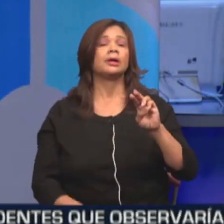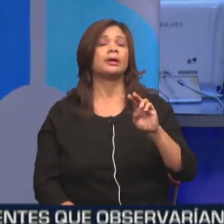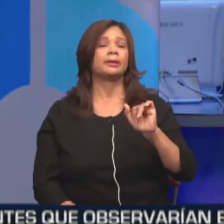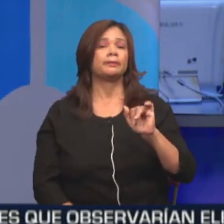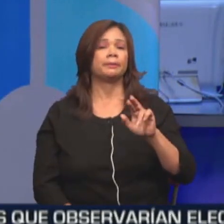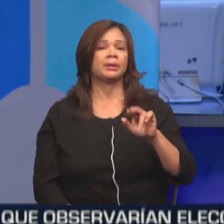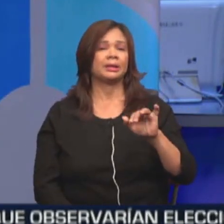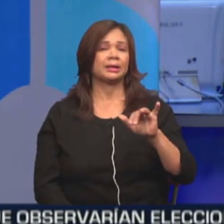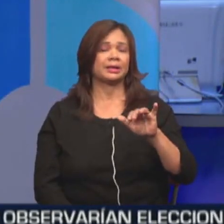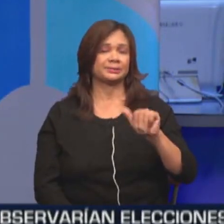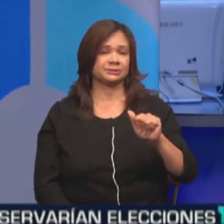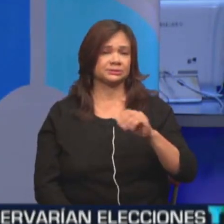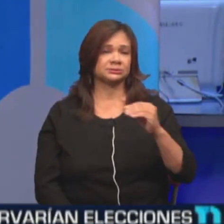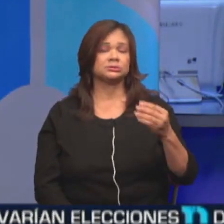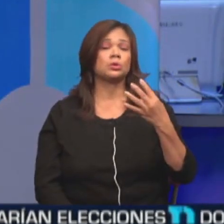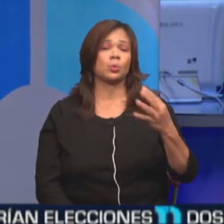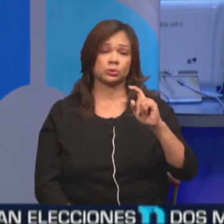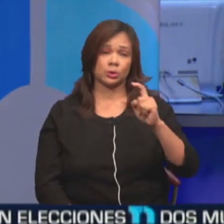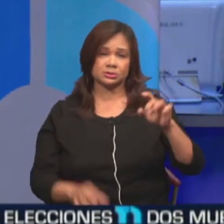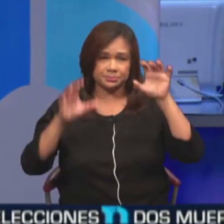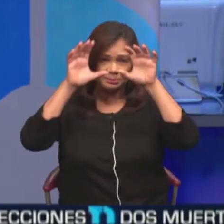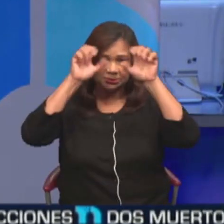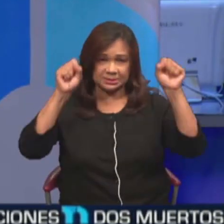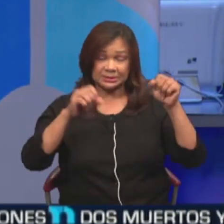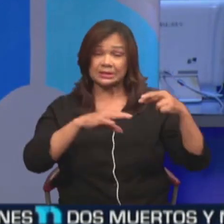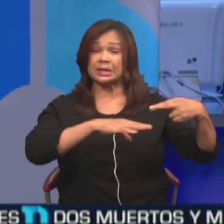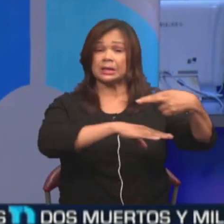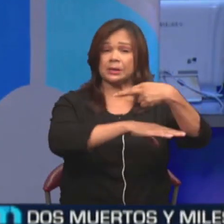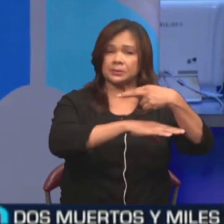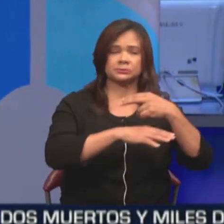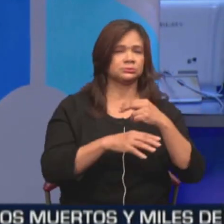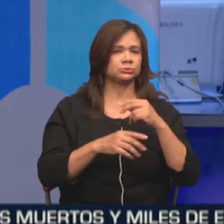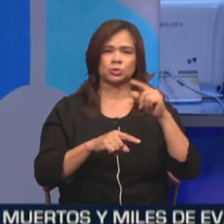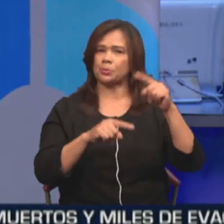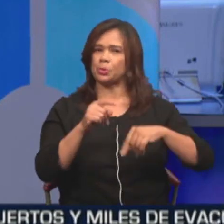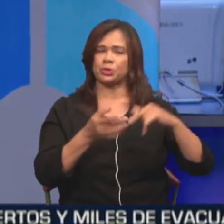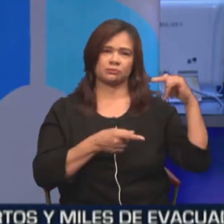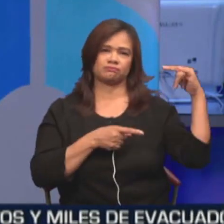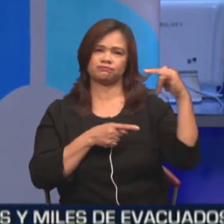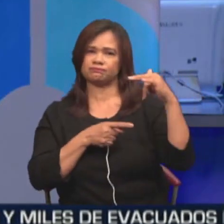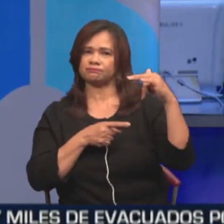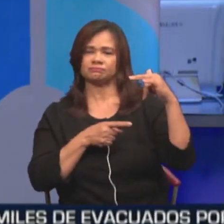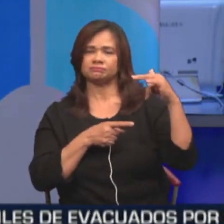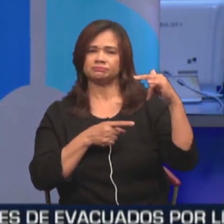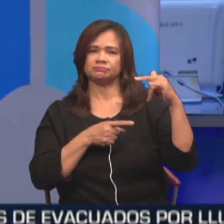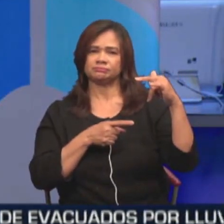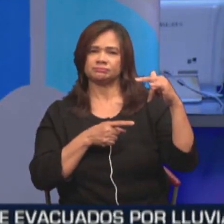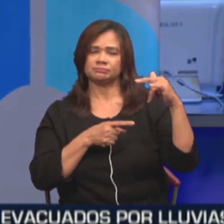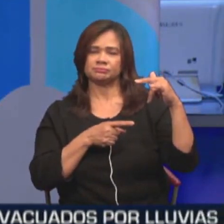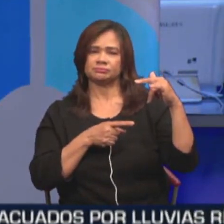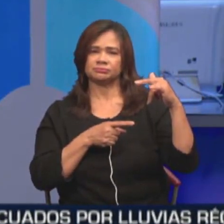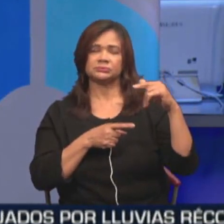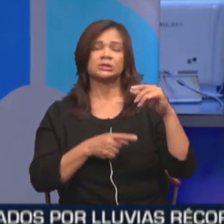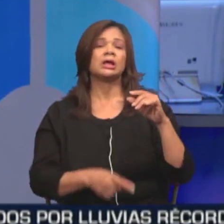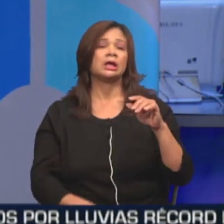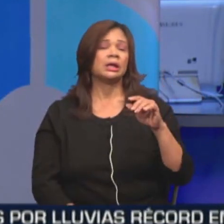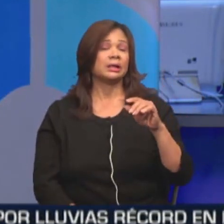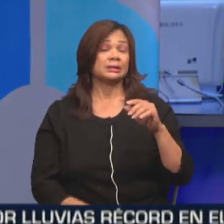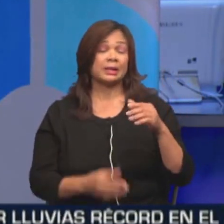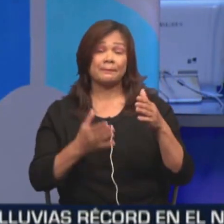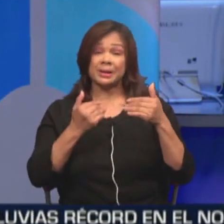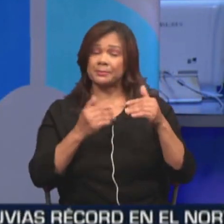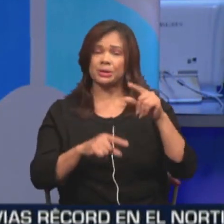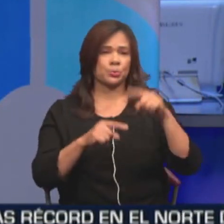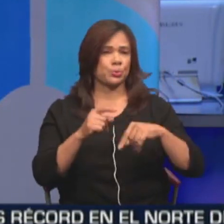Moscoso y cuatro expresidentes más de la región no había podido despegar desde el aeropuerto de Tucumén en Panamá